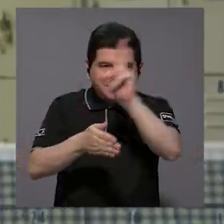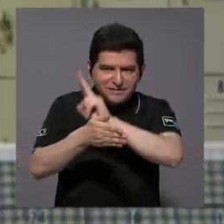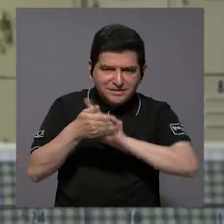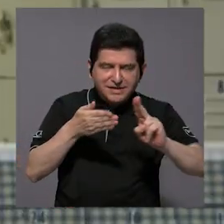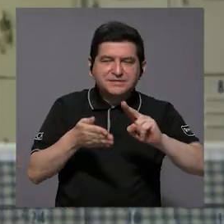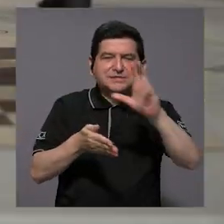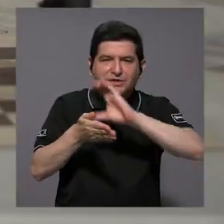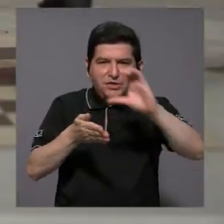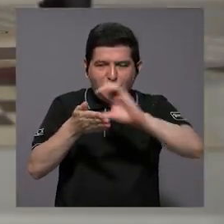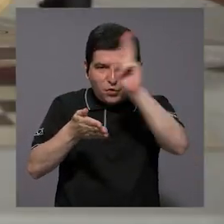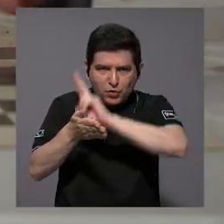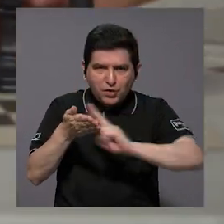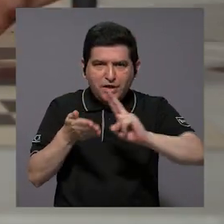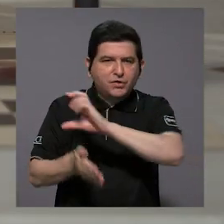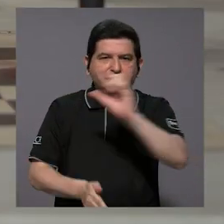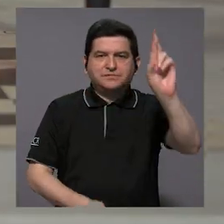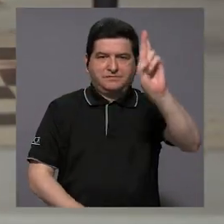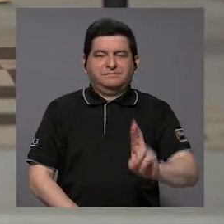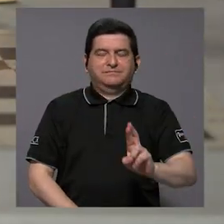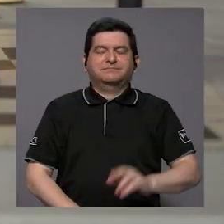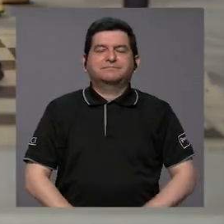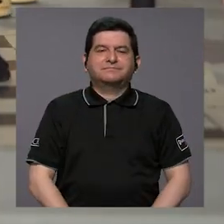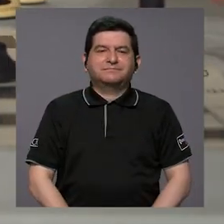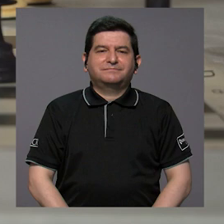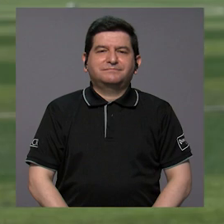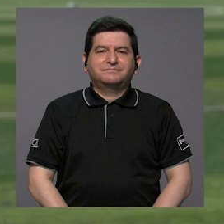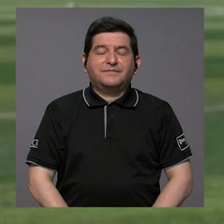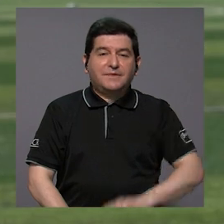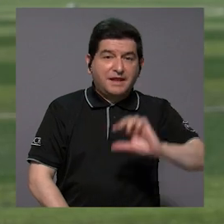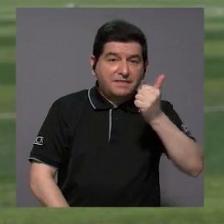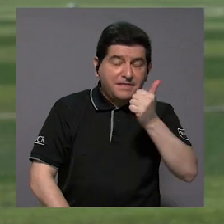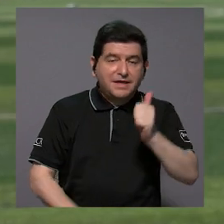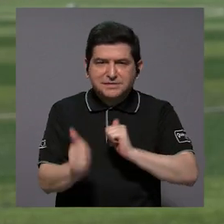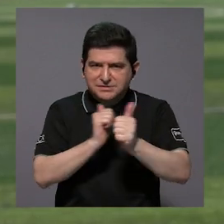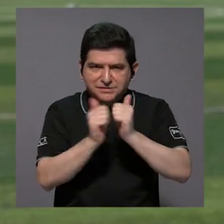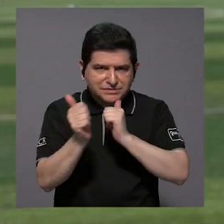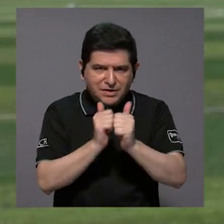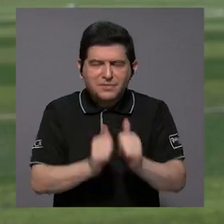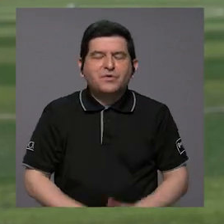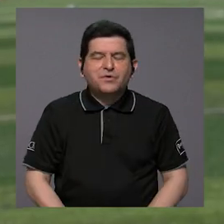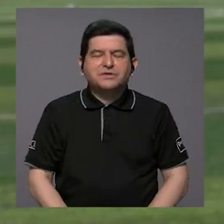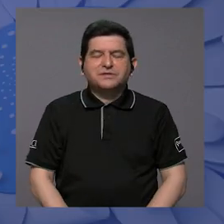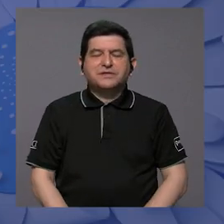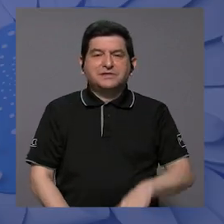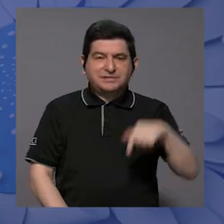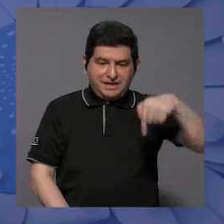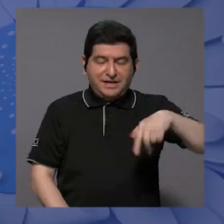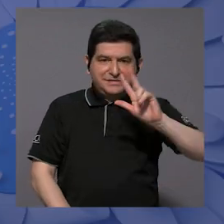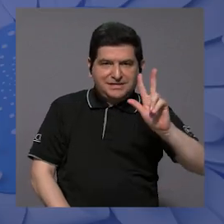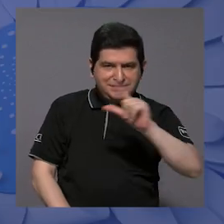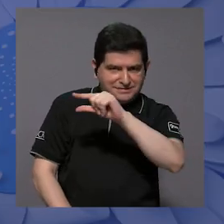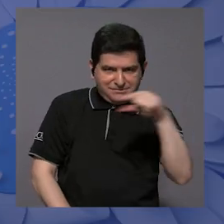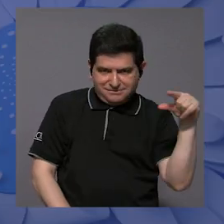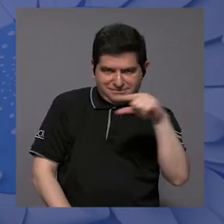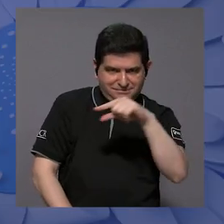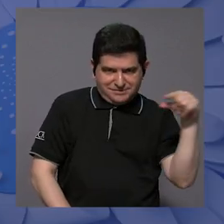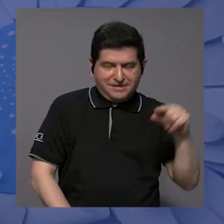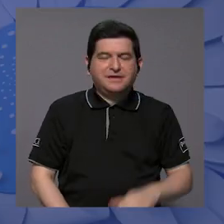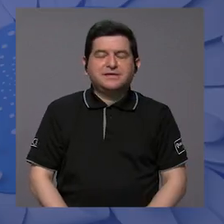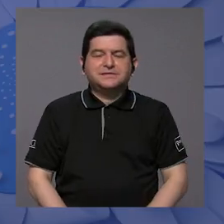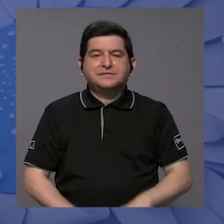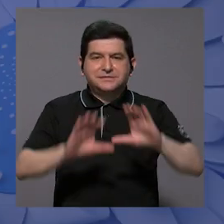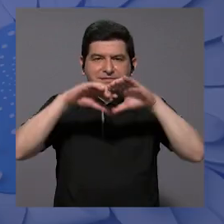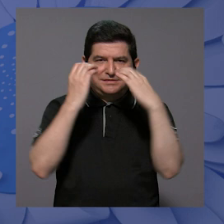universidades y colegios universitarios de Costa Rica. Las 10 disciplinas que se llevarán a cabo durante estas tres semanas,